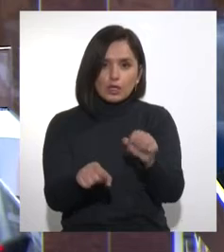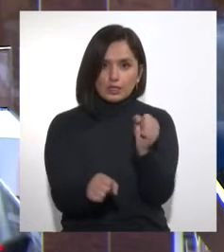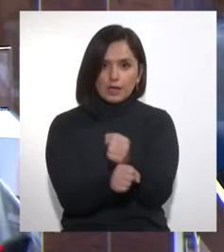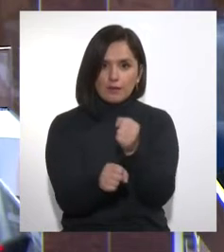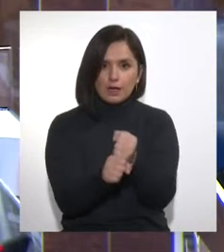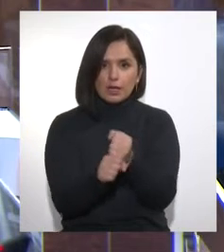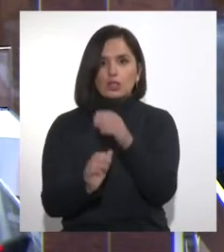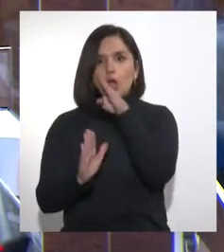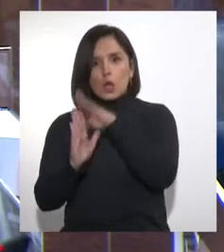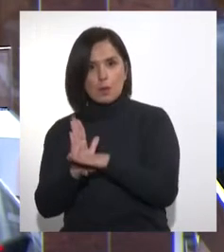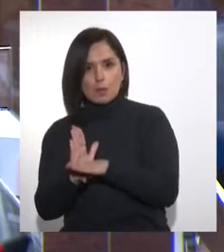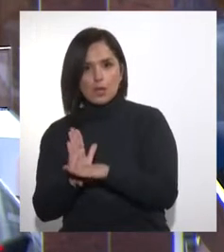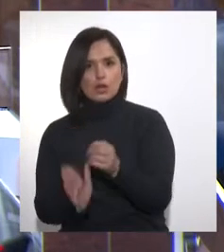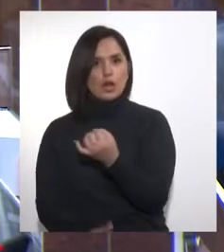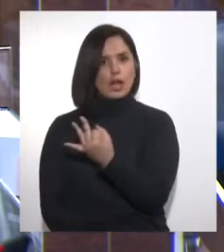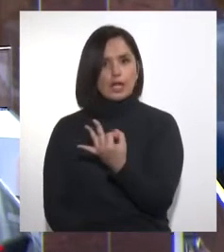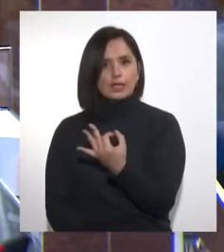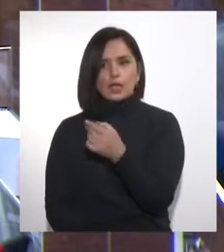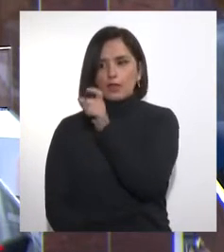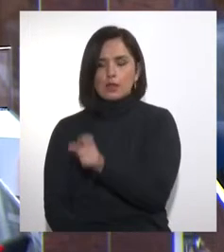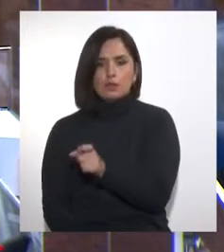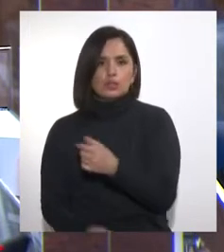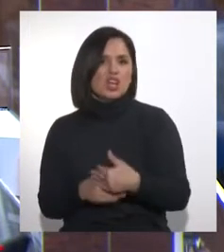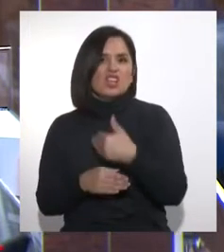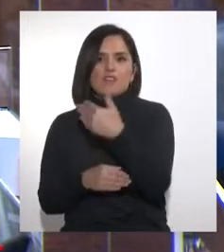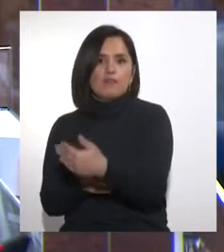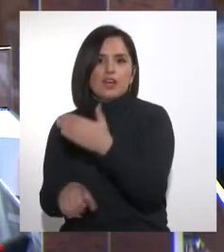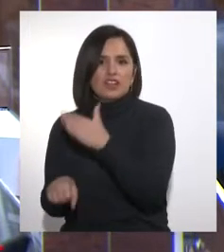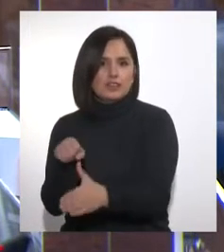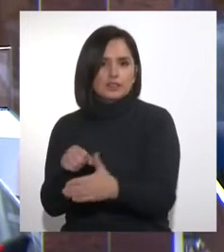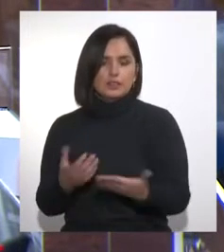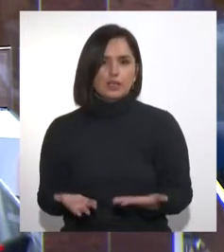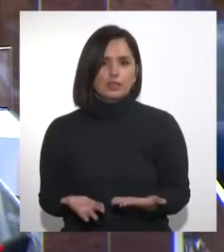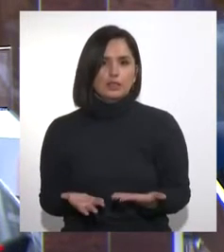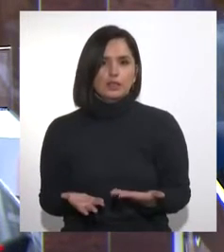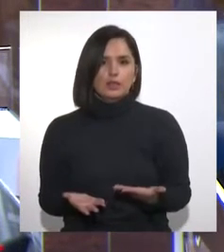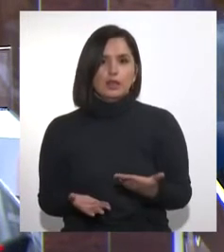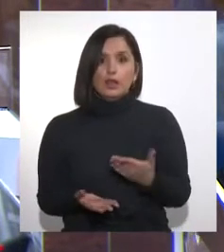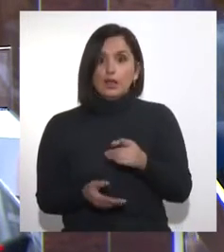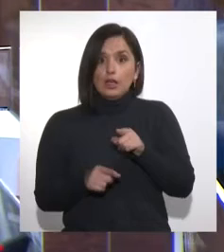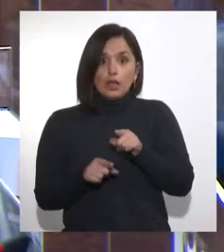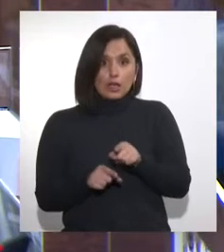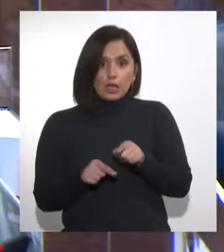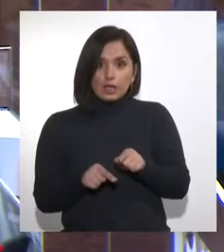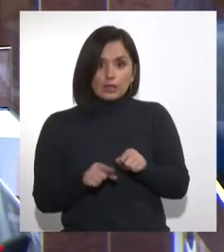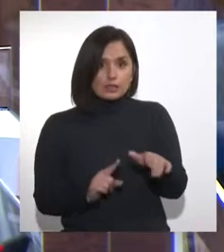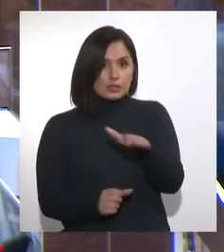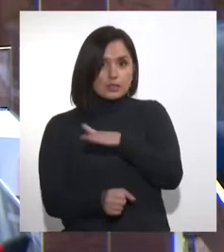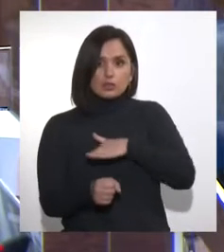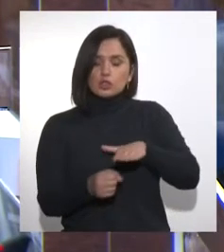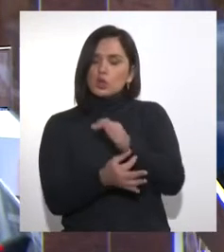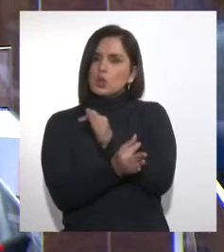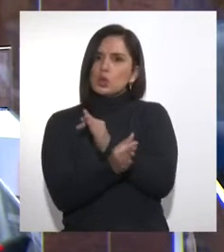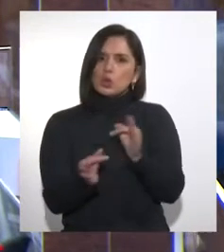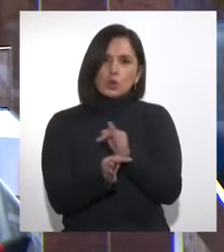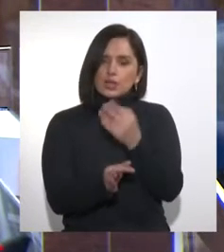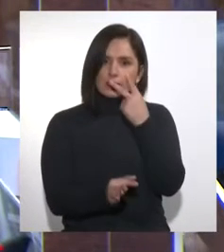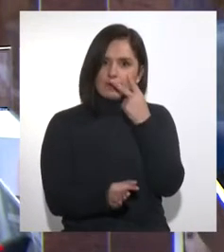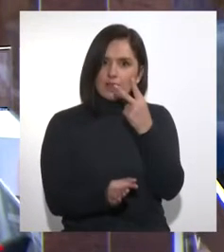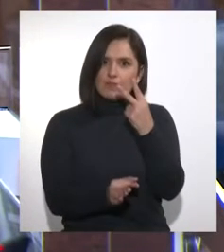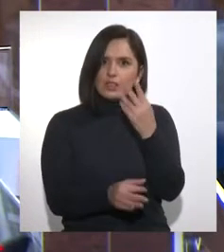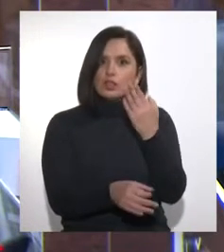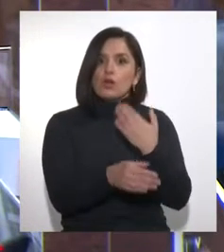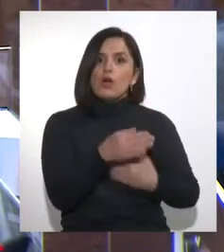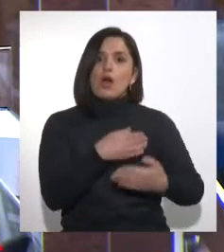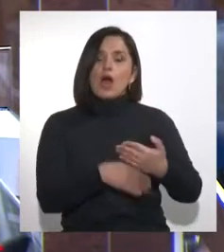personas en edad de trabajar que están fuera del mercado laboral. Esto no ocurría desde la crisis de los años 80. Señora